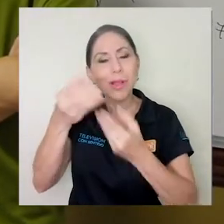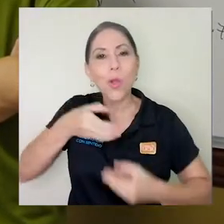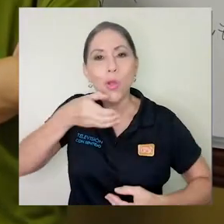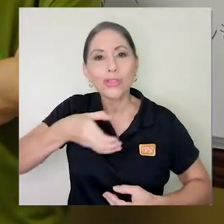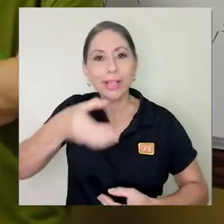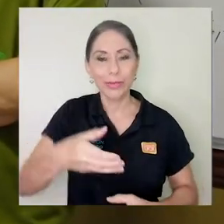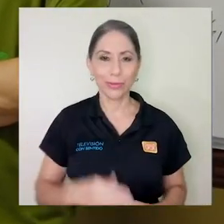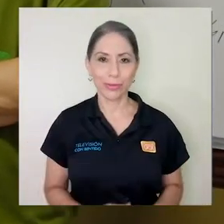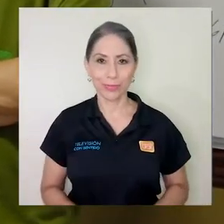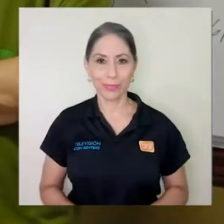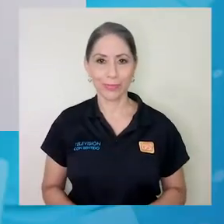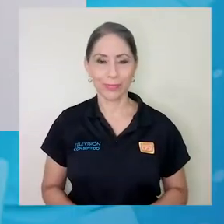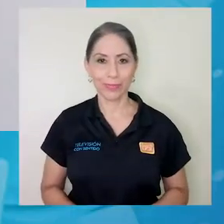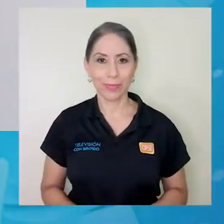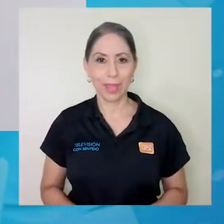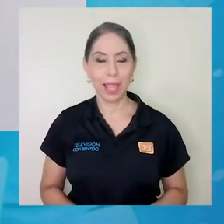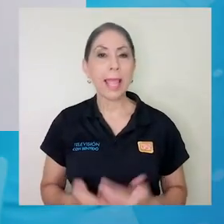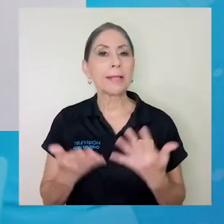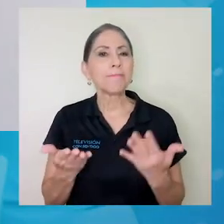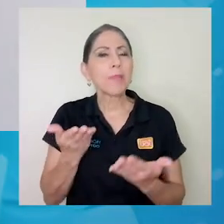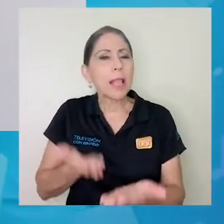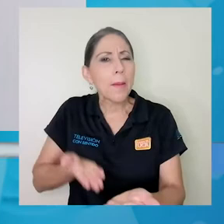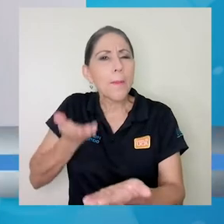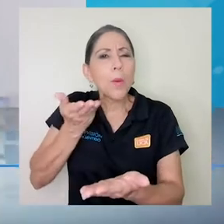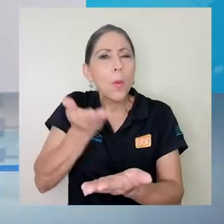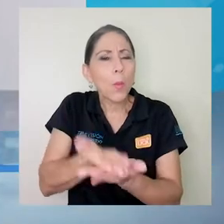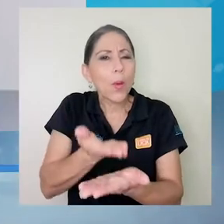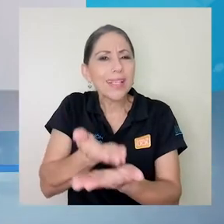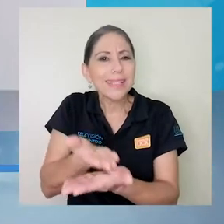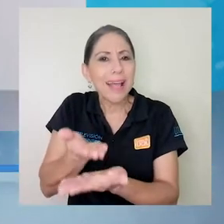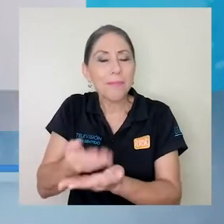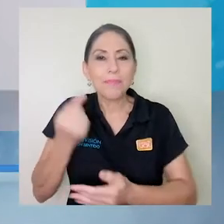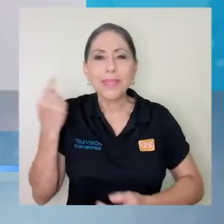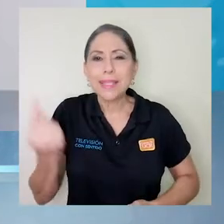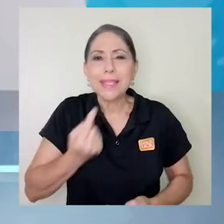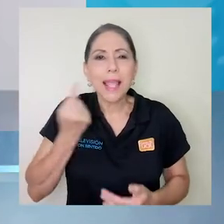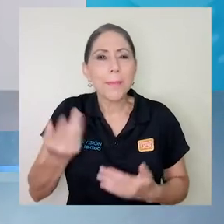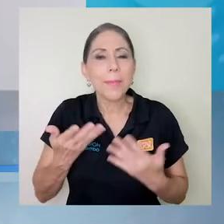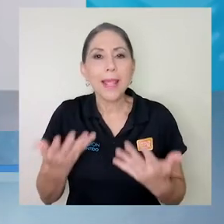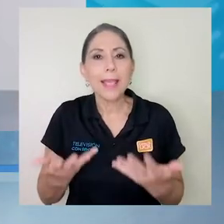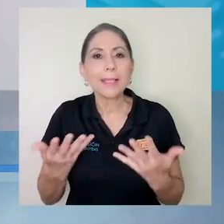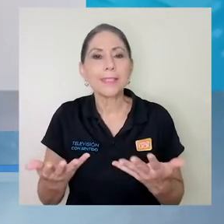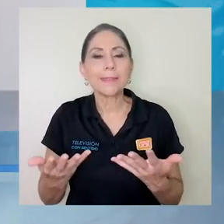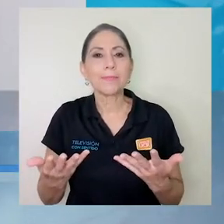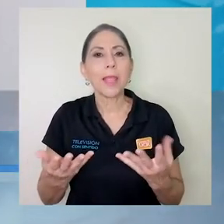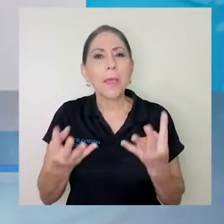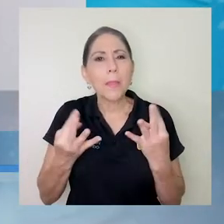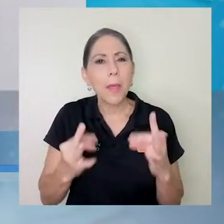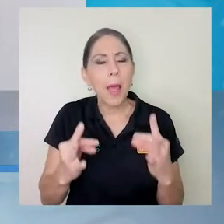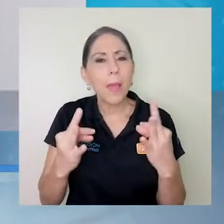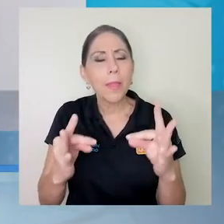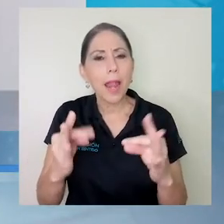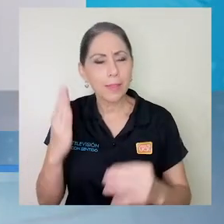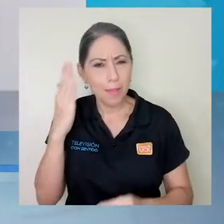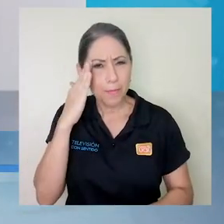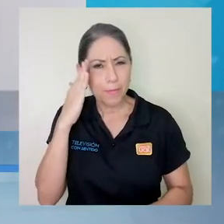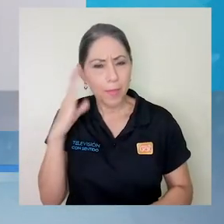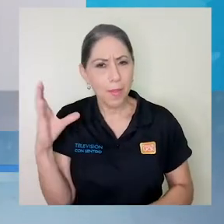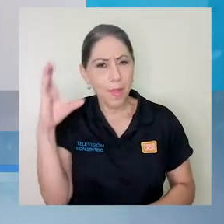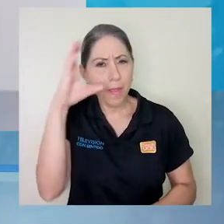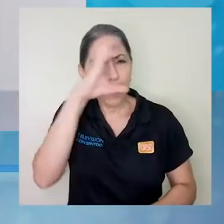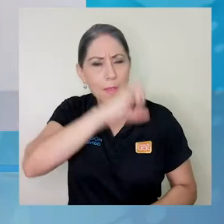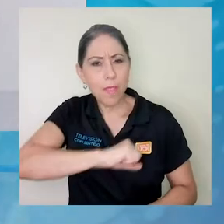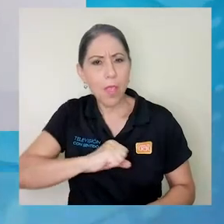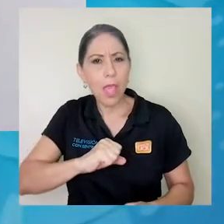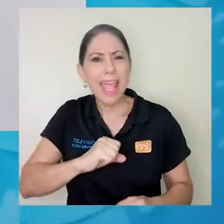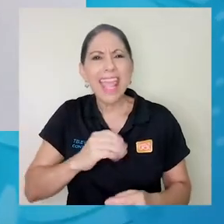estos consejos. Un poco la propuesta siempre es tratar en alguna medida poder identificar cuál